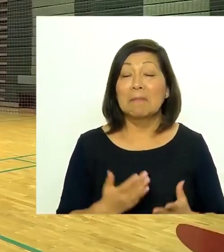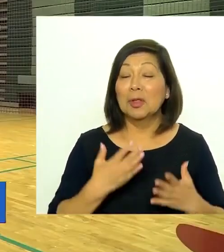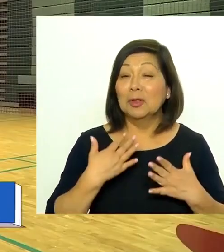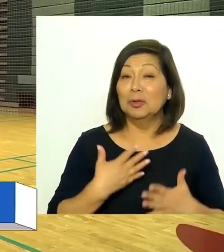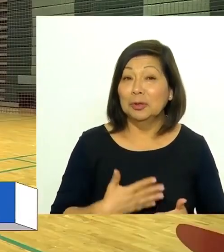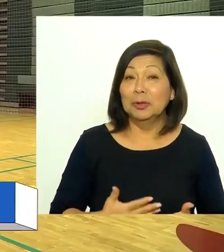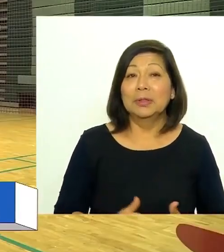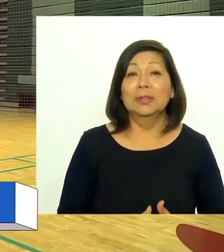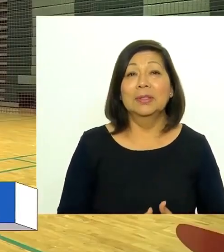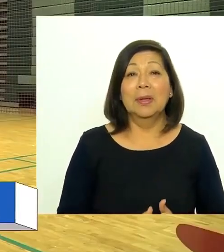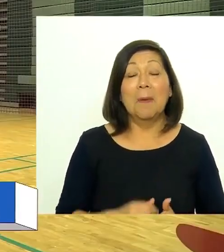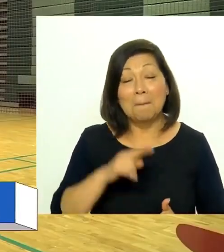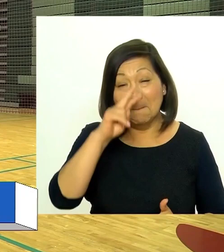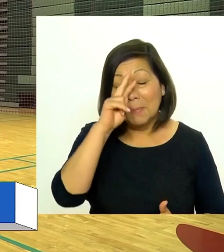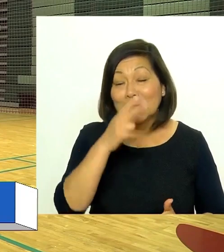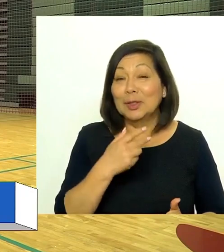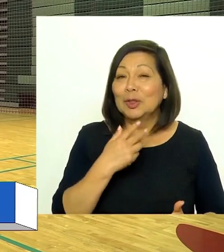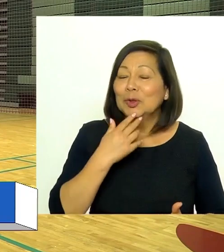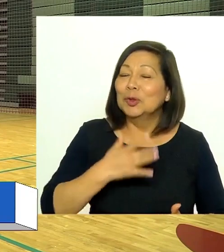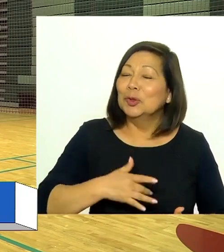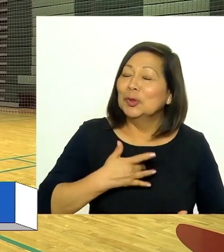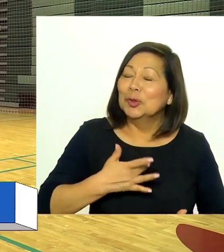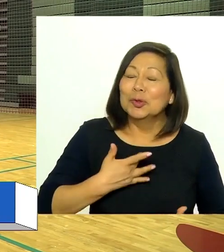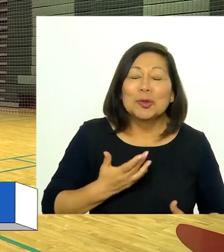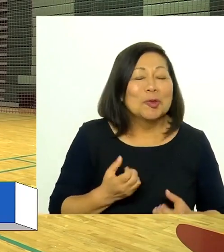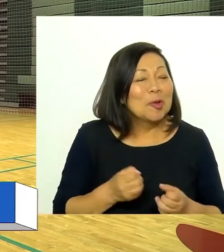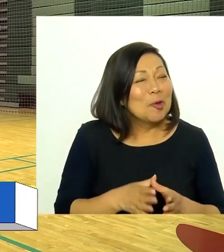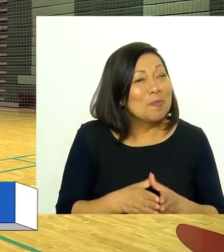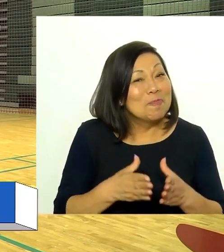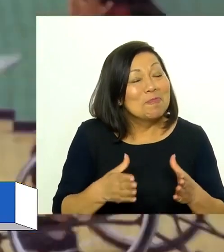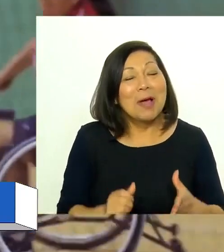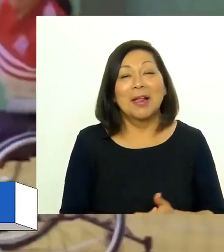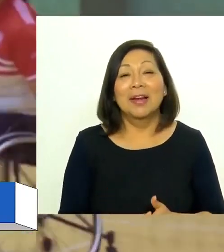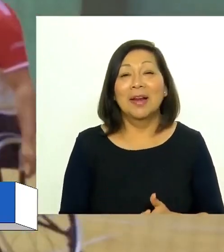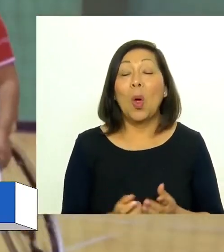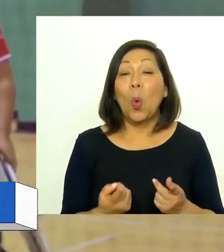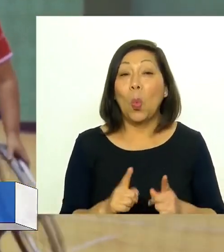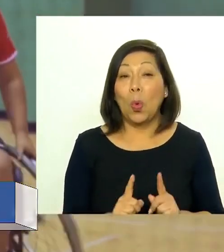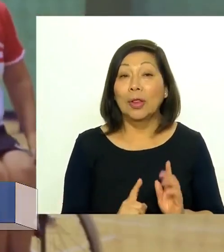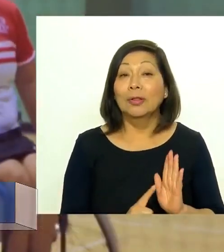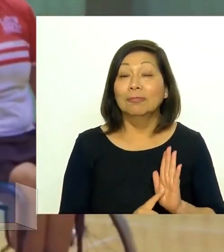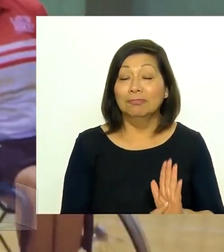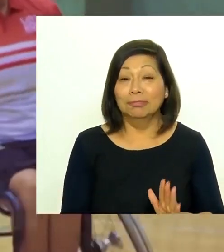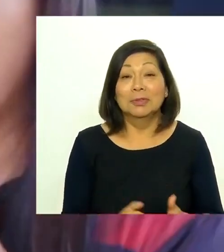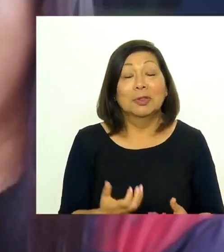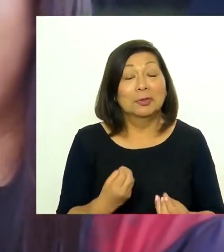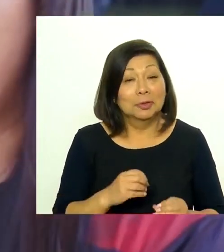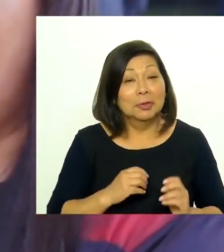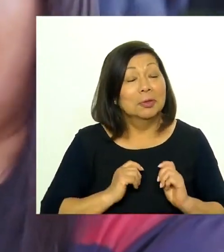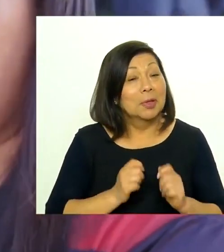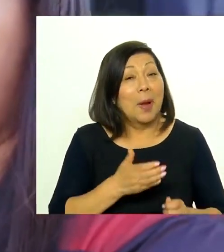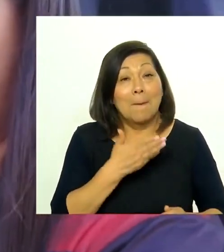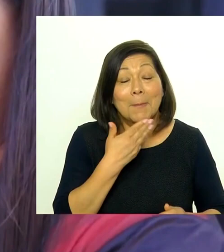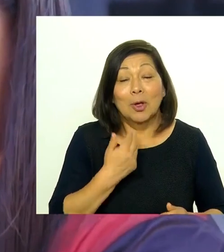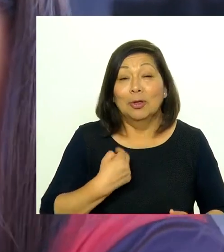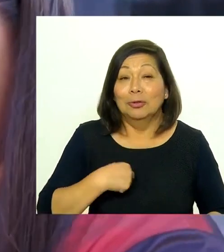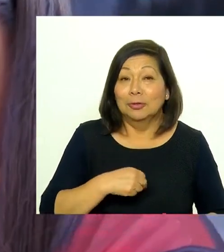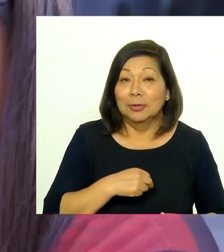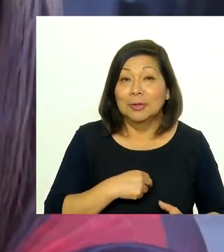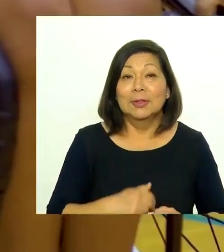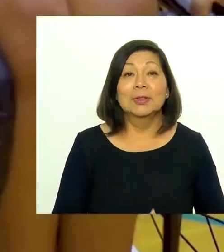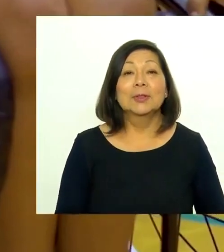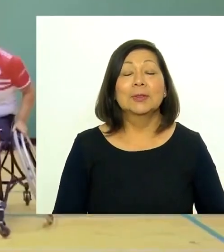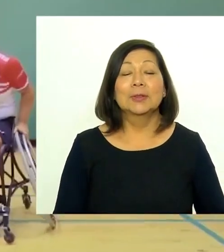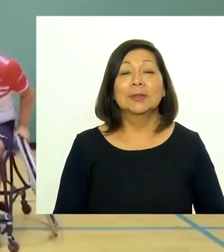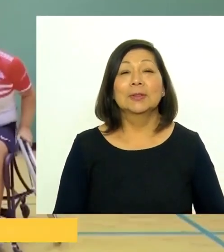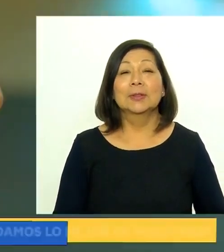Vestir la camiseta peruana la verdad que se siente una emoción bien grande. Cada vez que estamos representando al país nosotros damos lo mejor de nosotros.